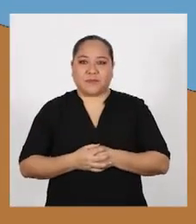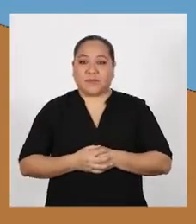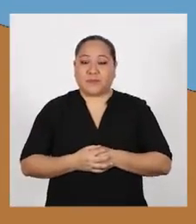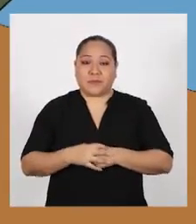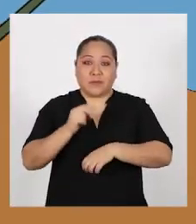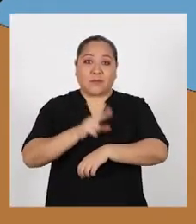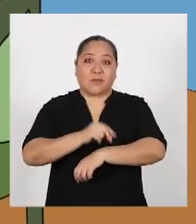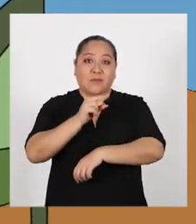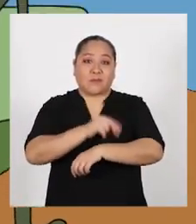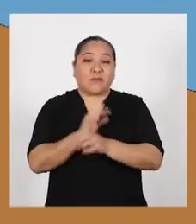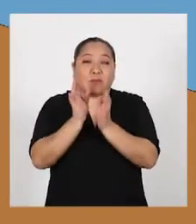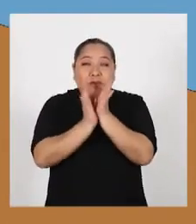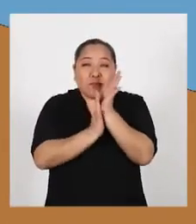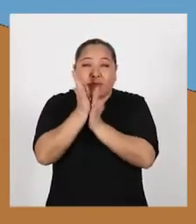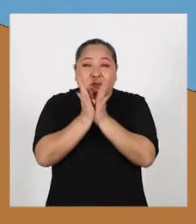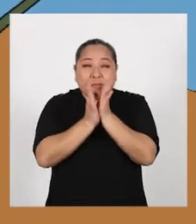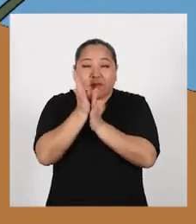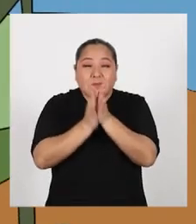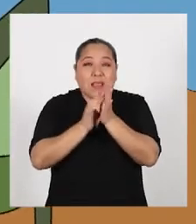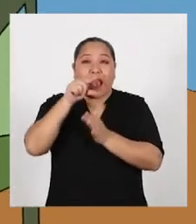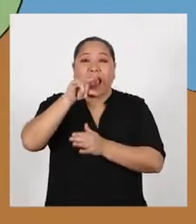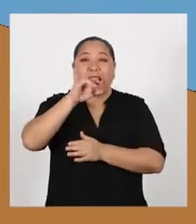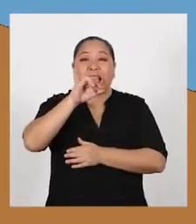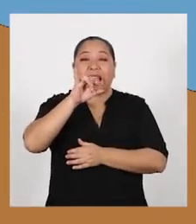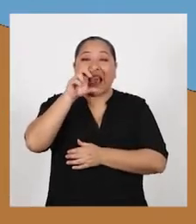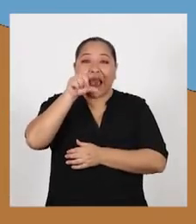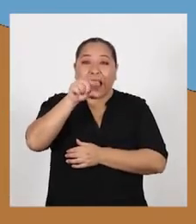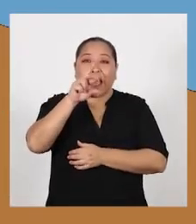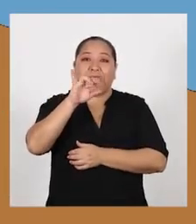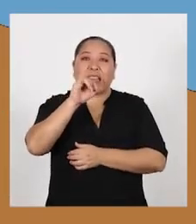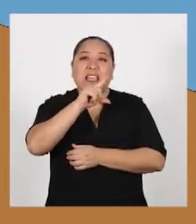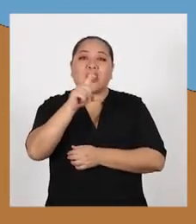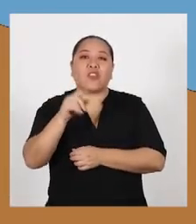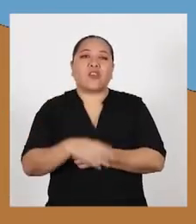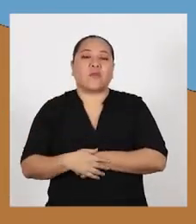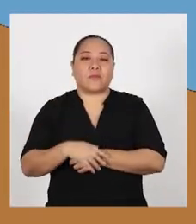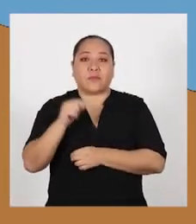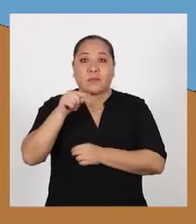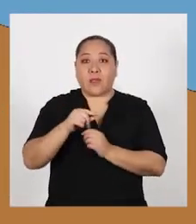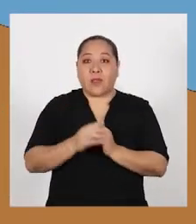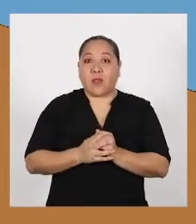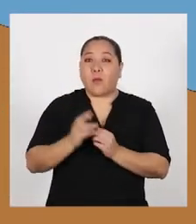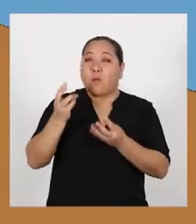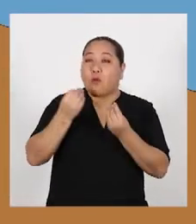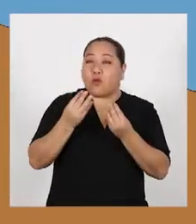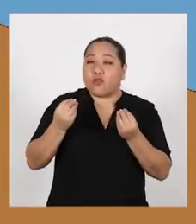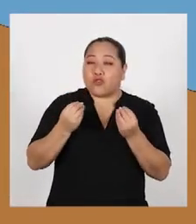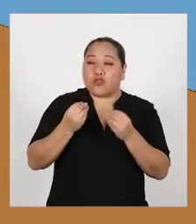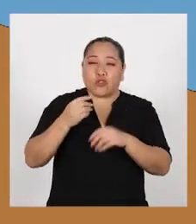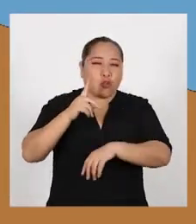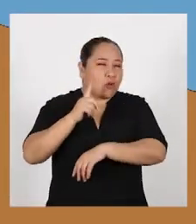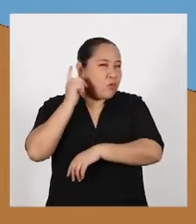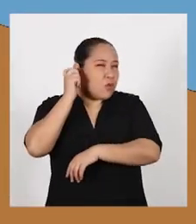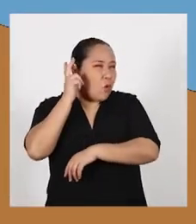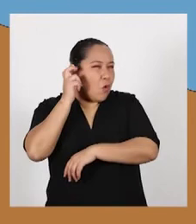sonido que produce el grillo es una señal de la temperatura de ese momento A mayor presencia de grillos mejor